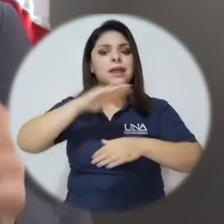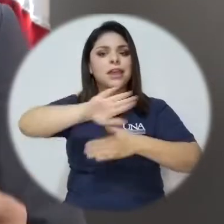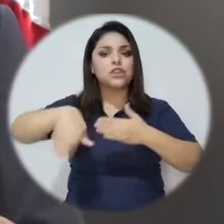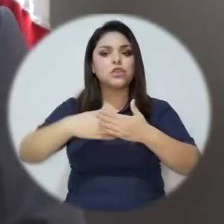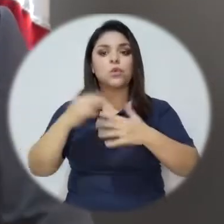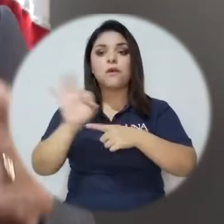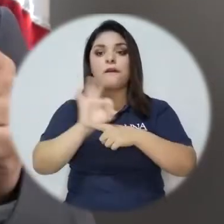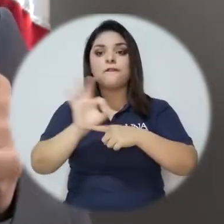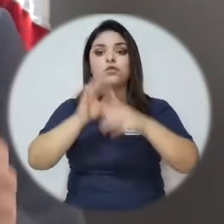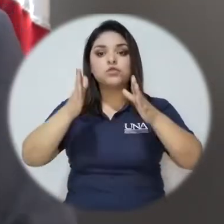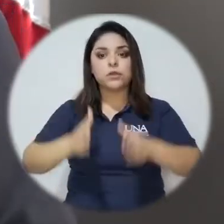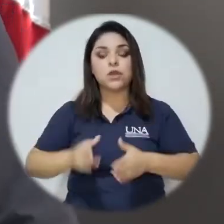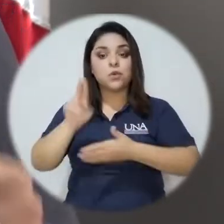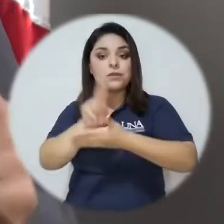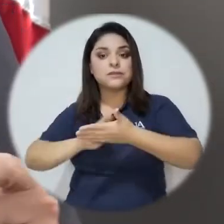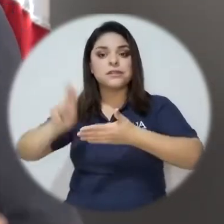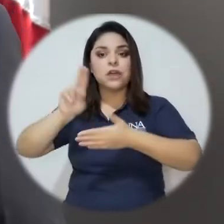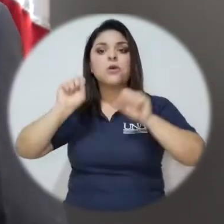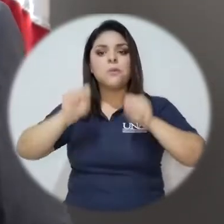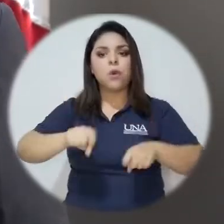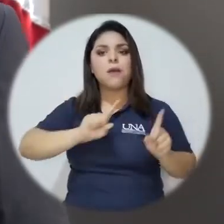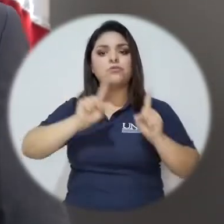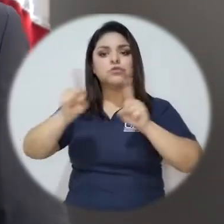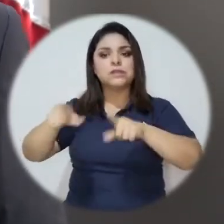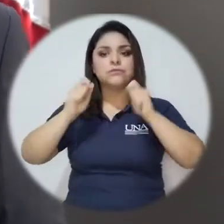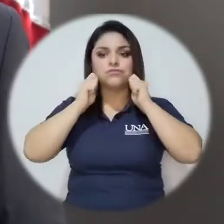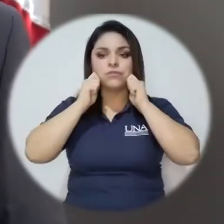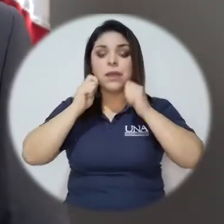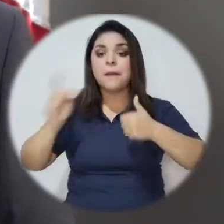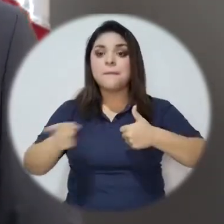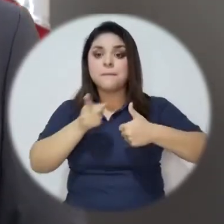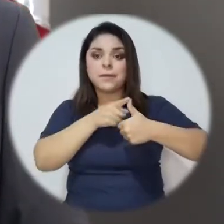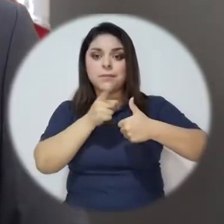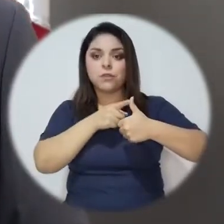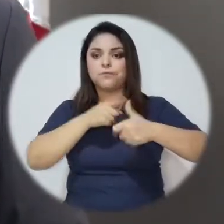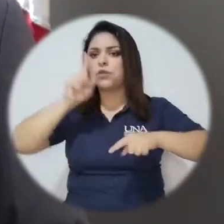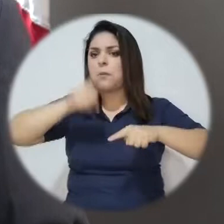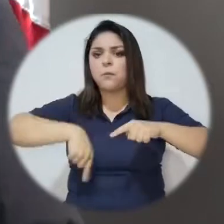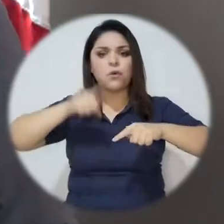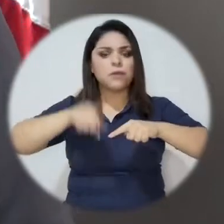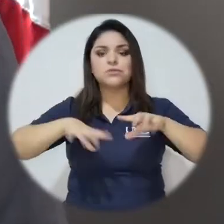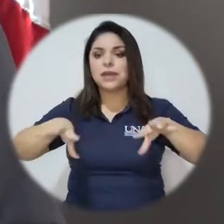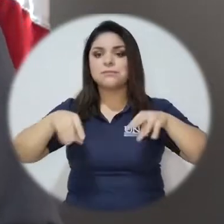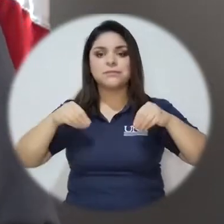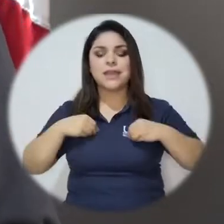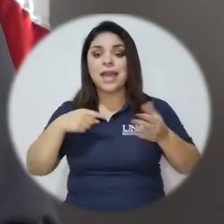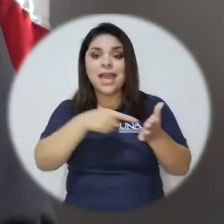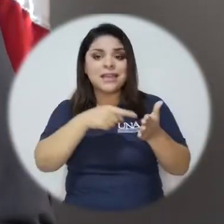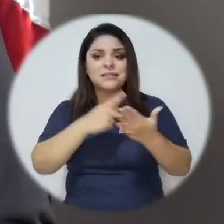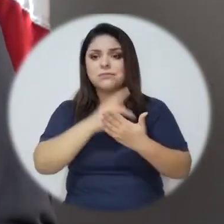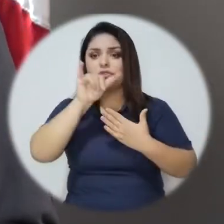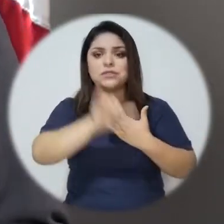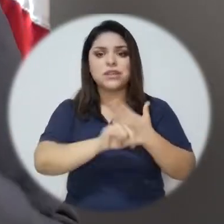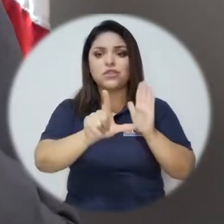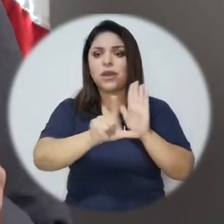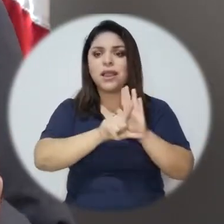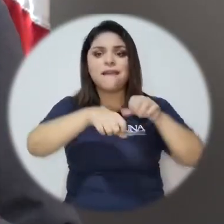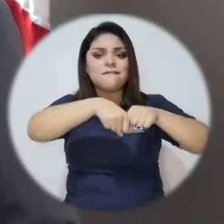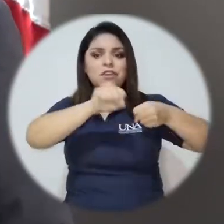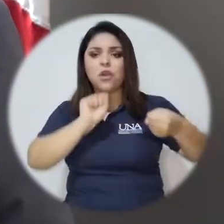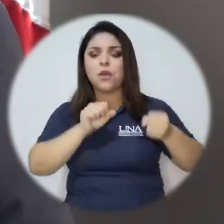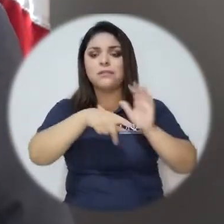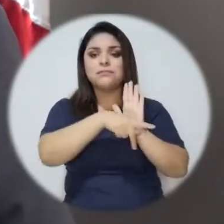todos los funcionarios universitarios nos hagamos presente. La primera es que no podemos aceptar que este proyecto de ley